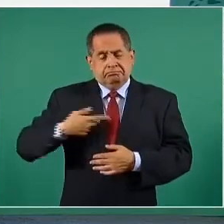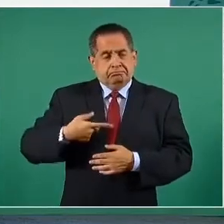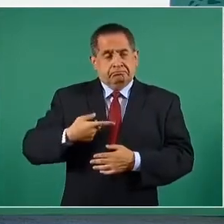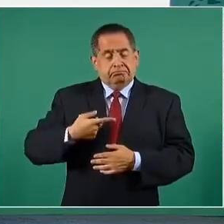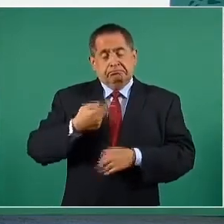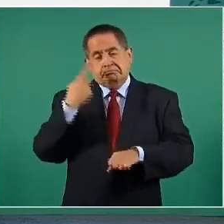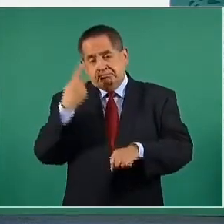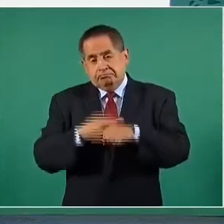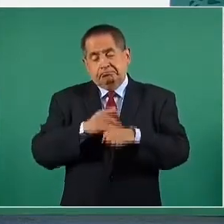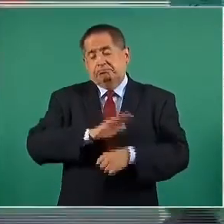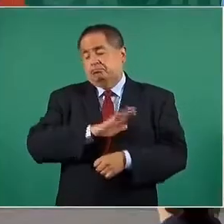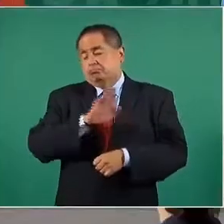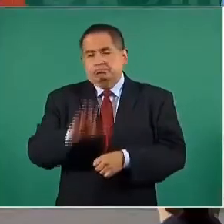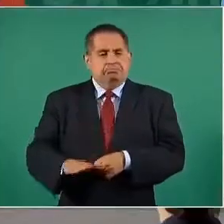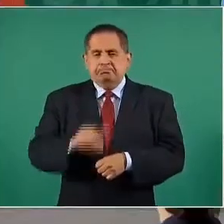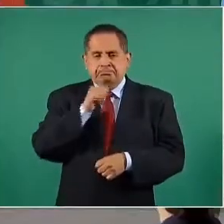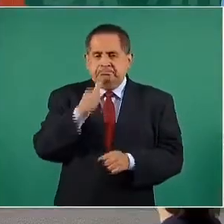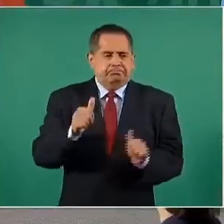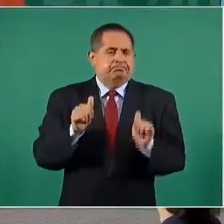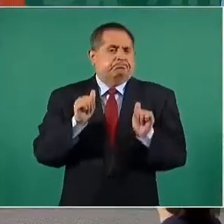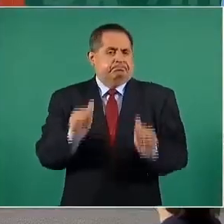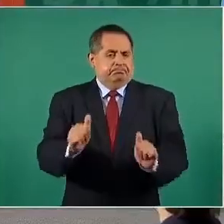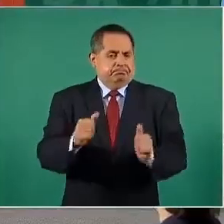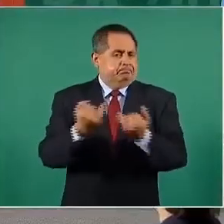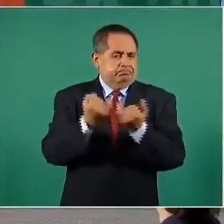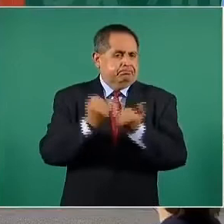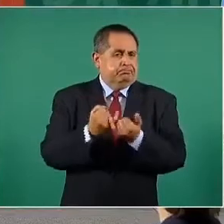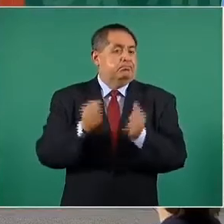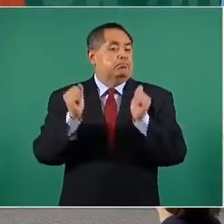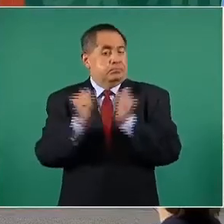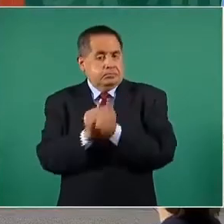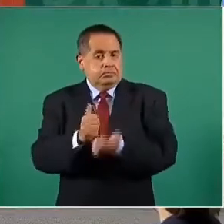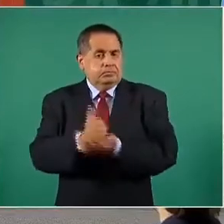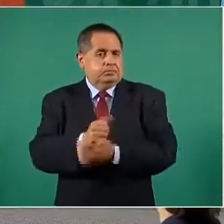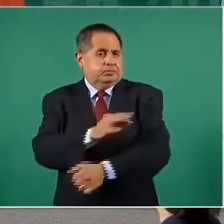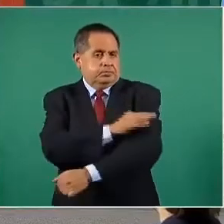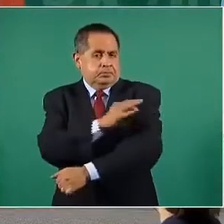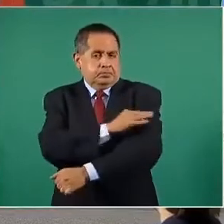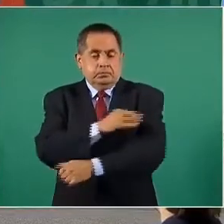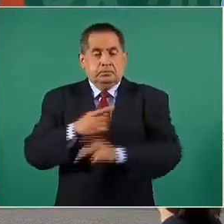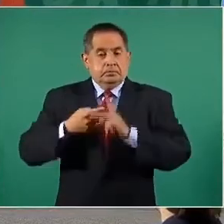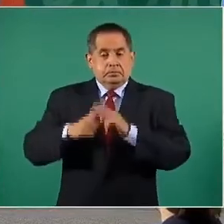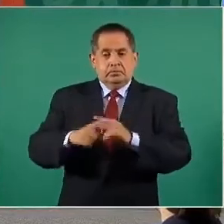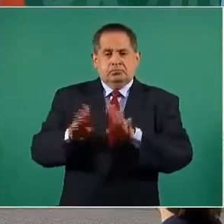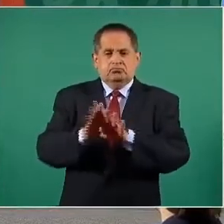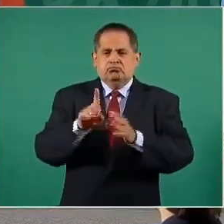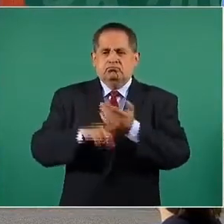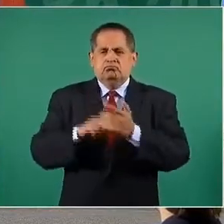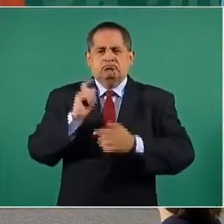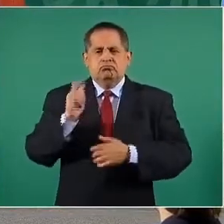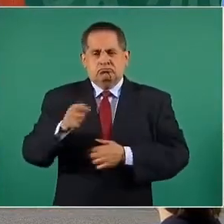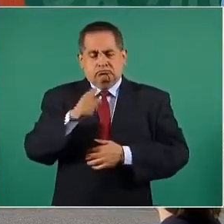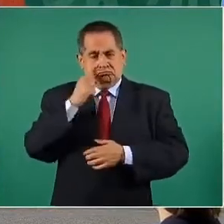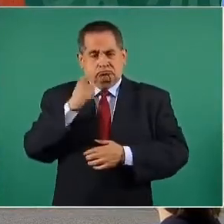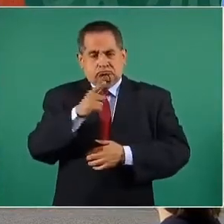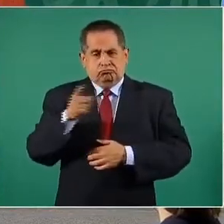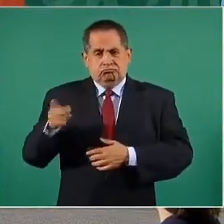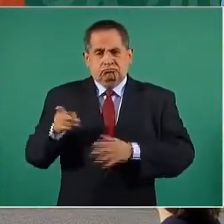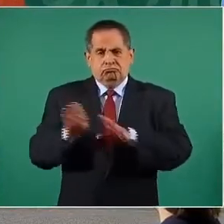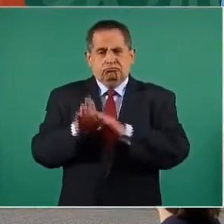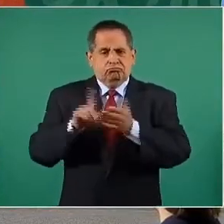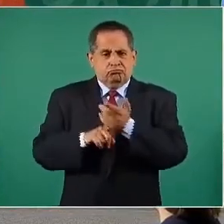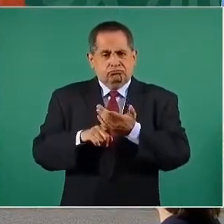de 50 a 59. Pero ha sido paralelo. Y lo que empieza a ser la diferencia en este punto es precisamente el alcanzar